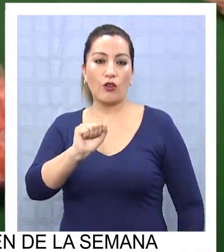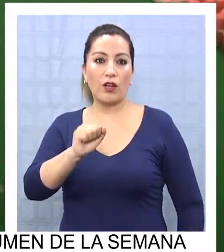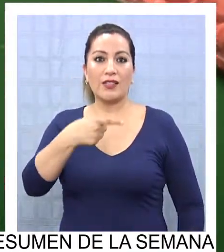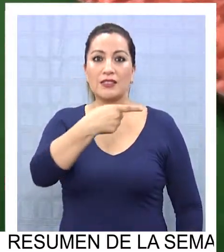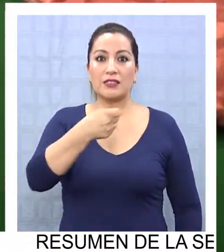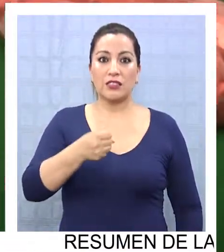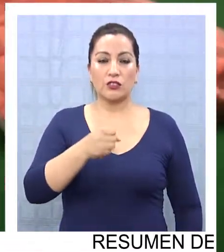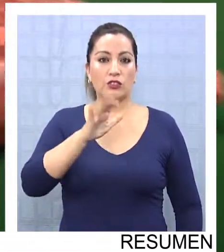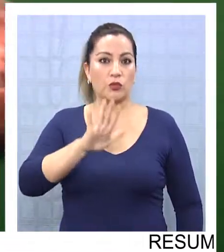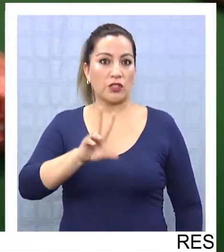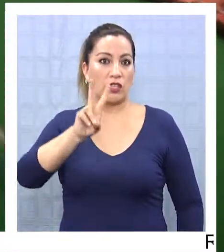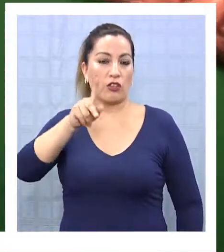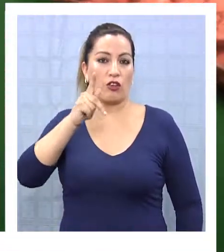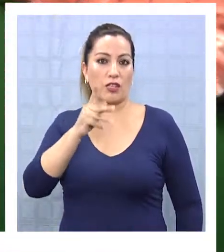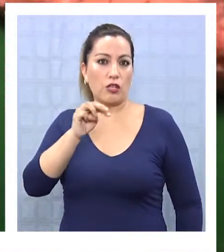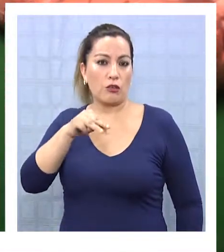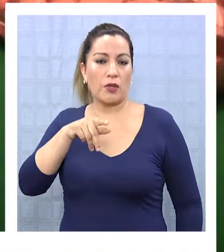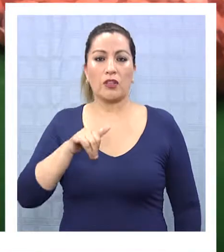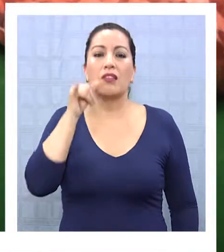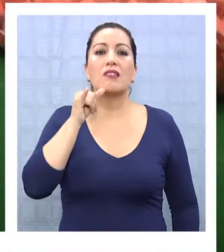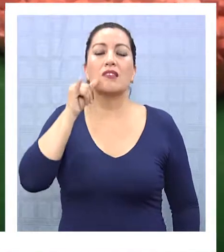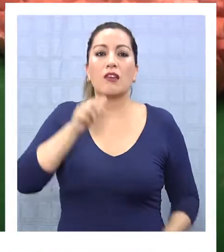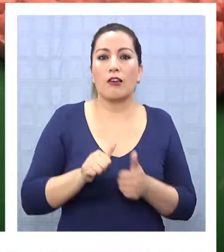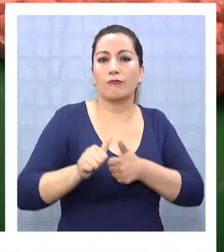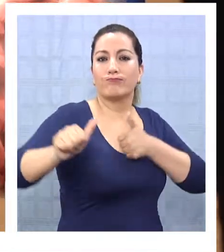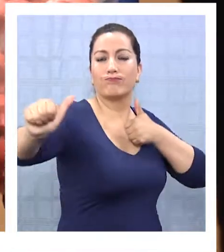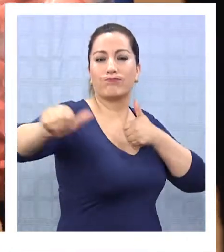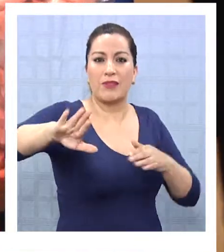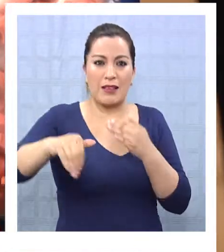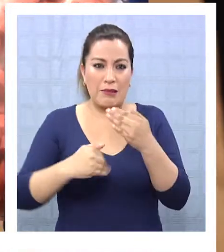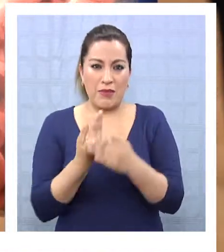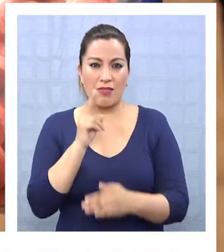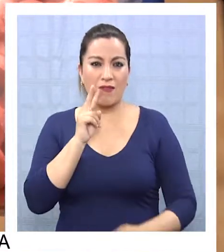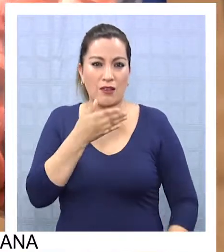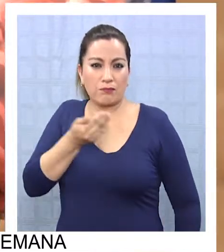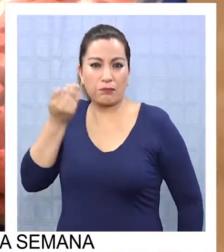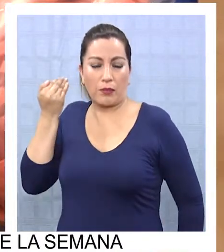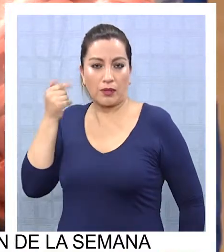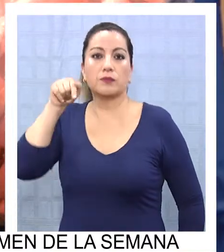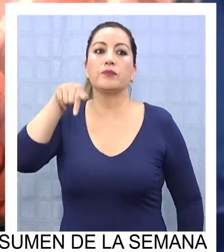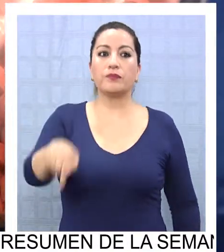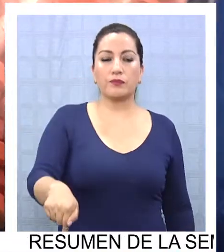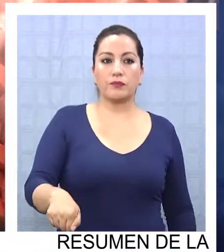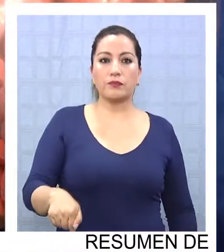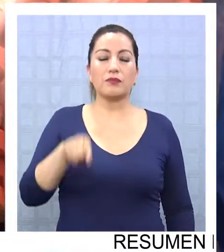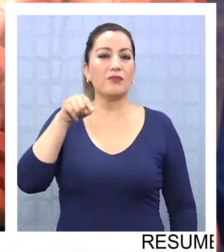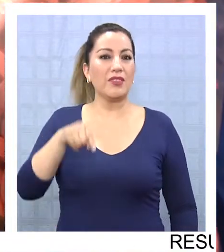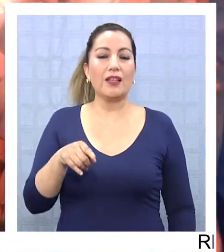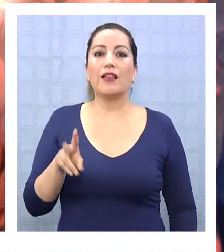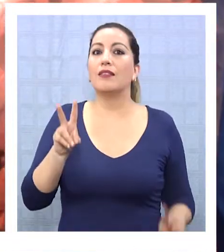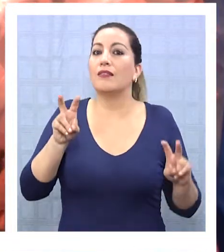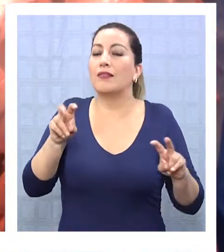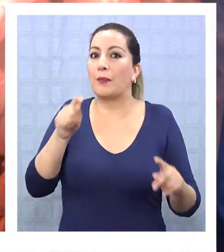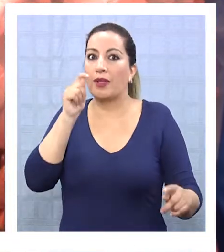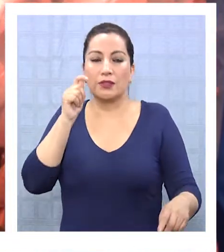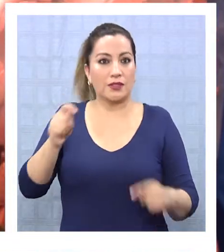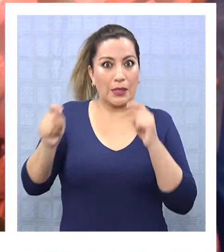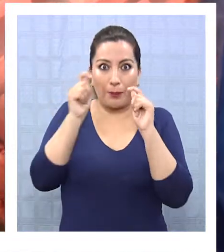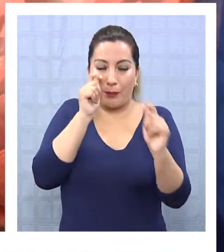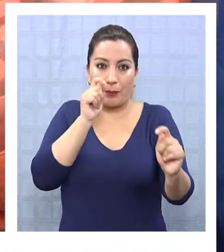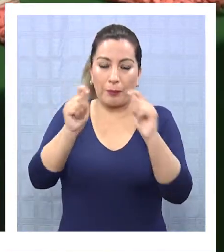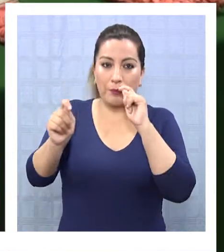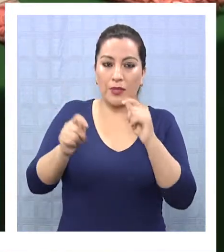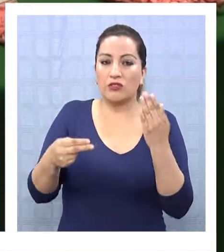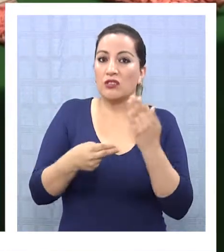152 kilómetros al sur de Iquique, la madrugada del pasado viernes. En base a perfiles de riesgos y el